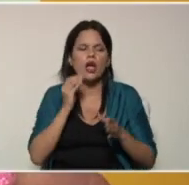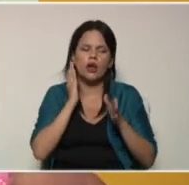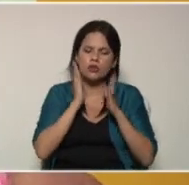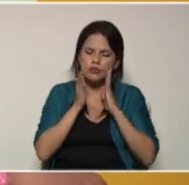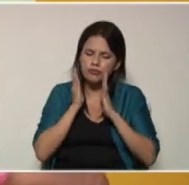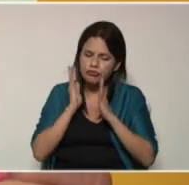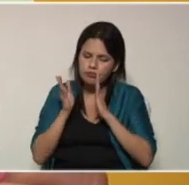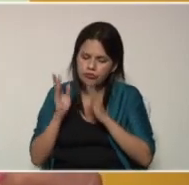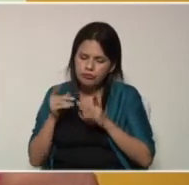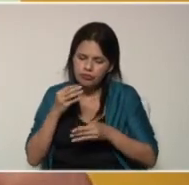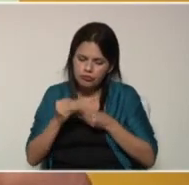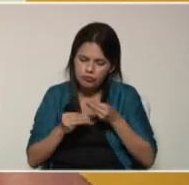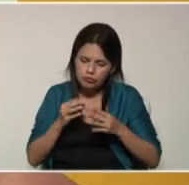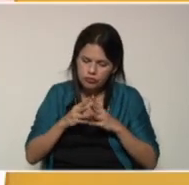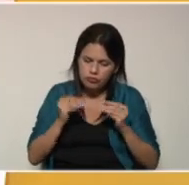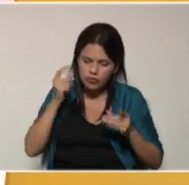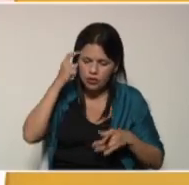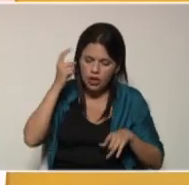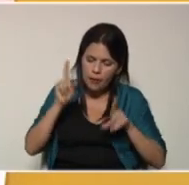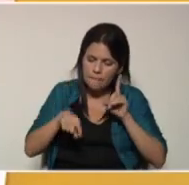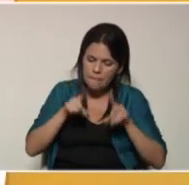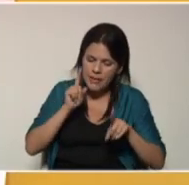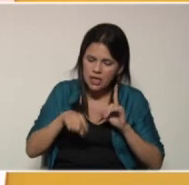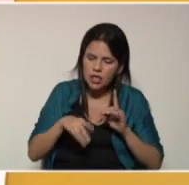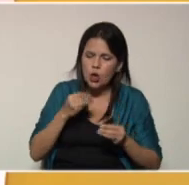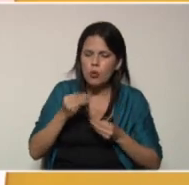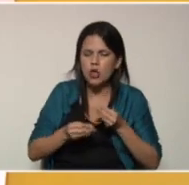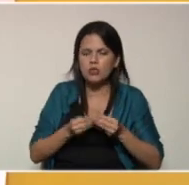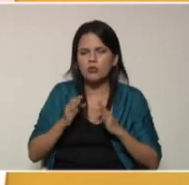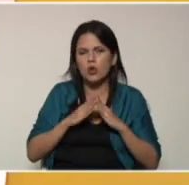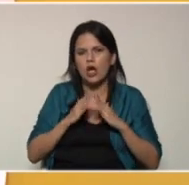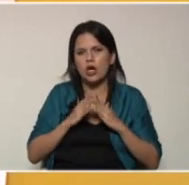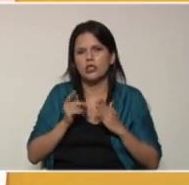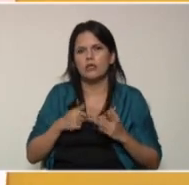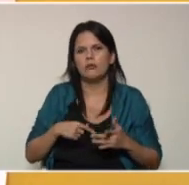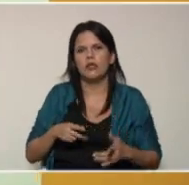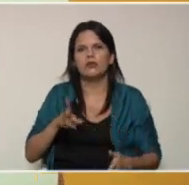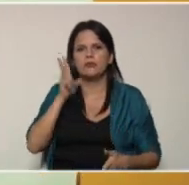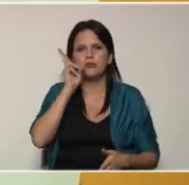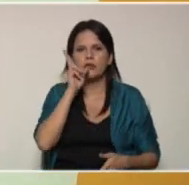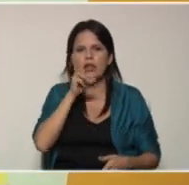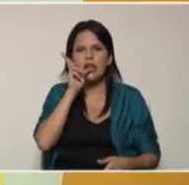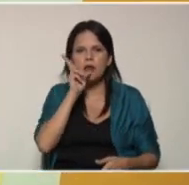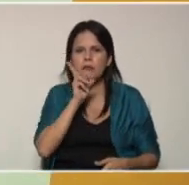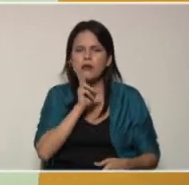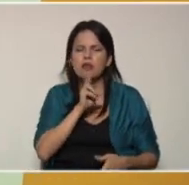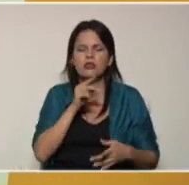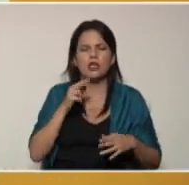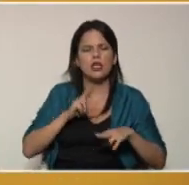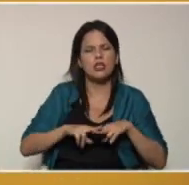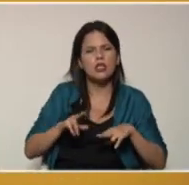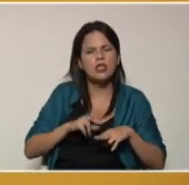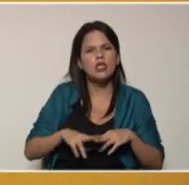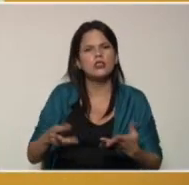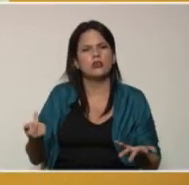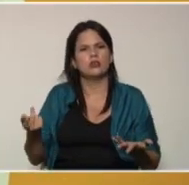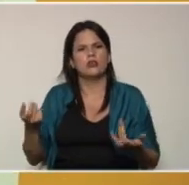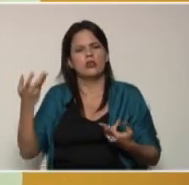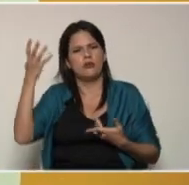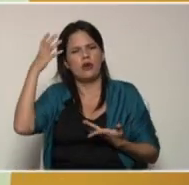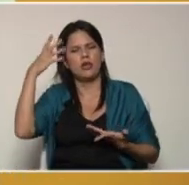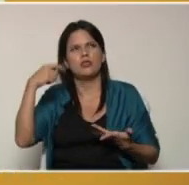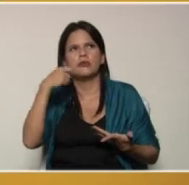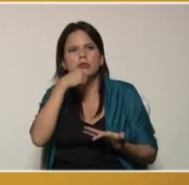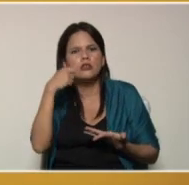depende de cómo estemos en casa. Para la higiene personal del niño, donde podemos ofrecerle el baño, ofrecerle que se